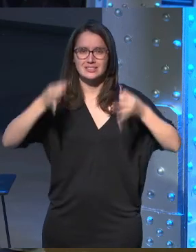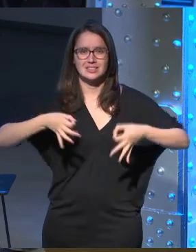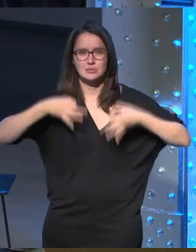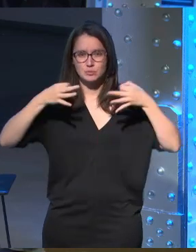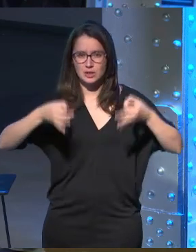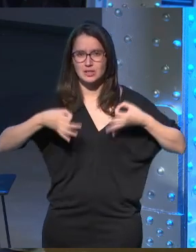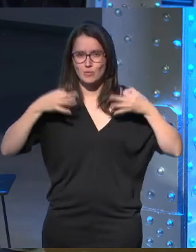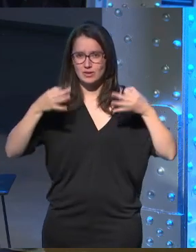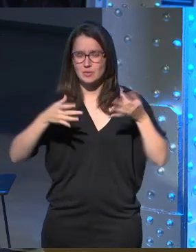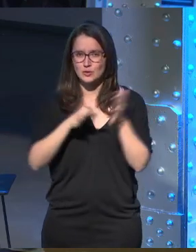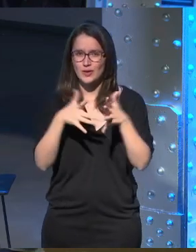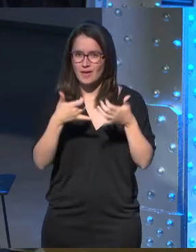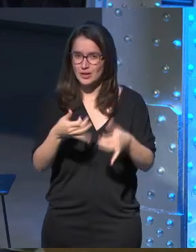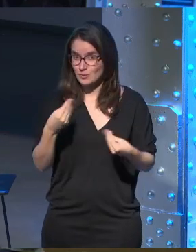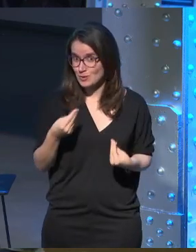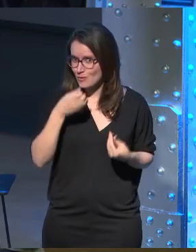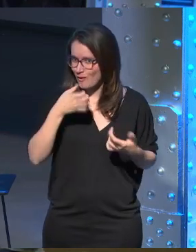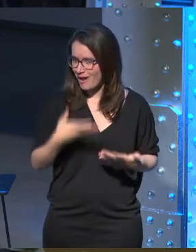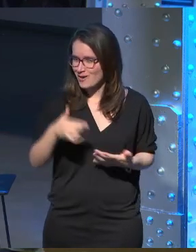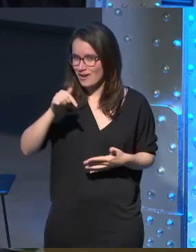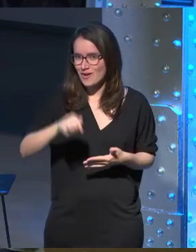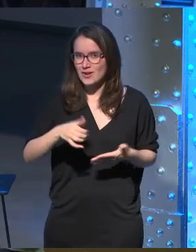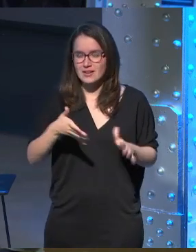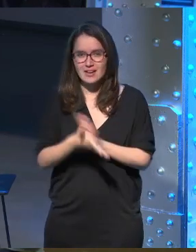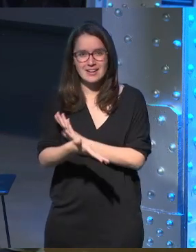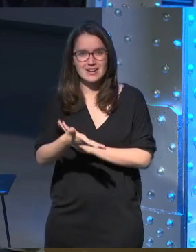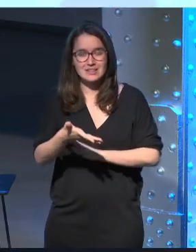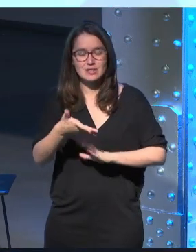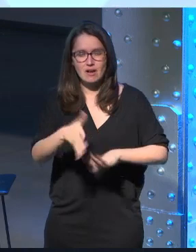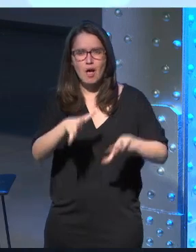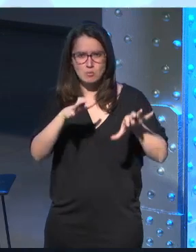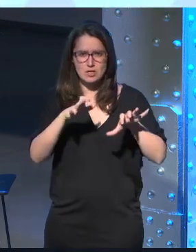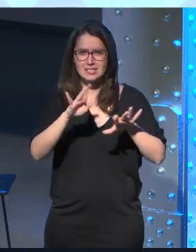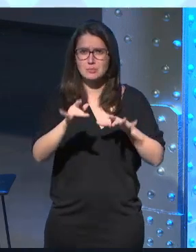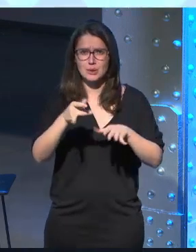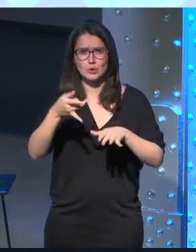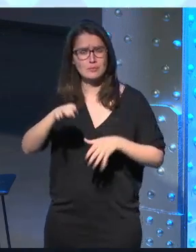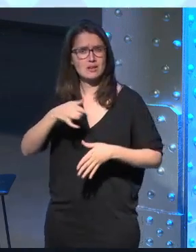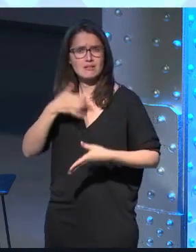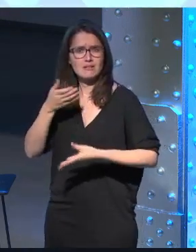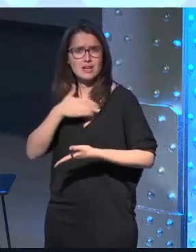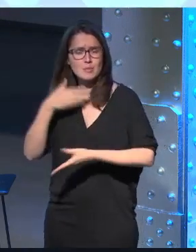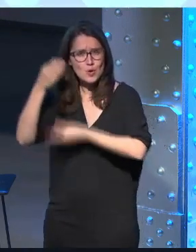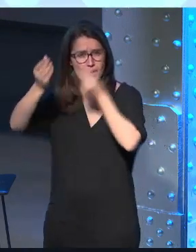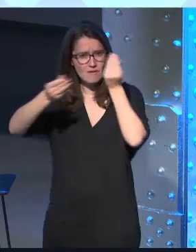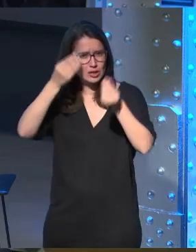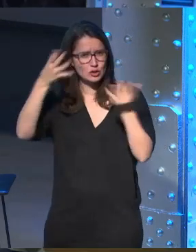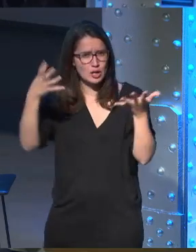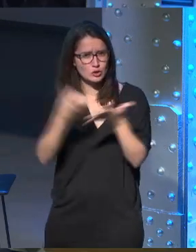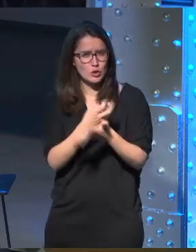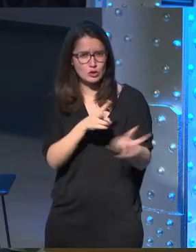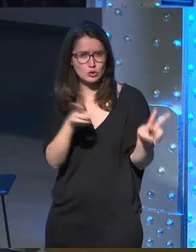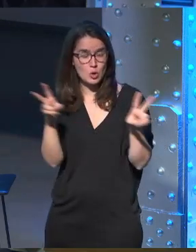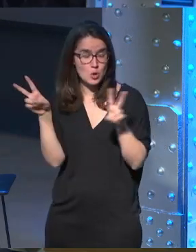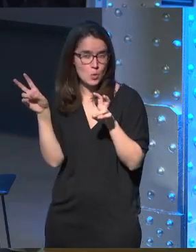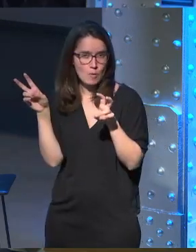planteamos eventos como este queremos por supuesto aprender mucho pero también queremos reflexionar sobre todos estos nuevos